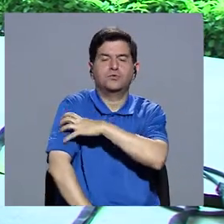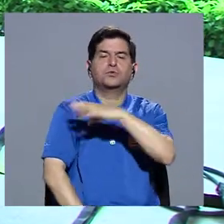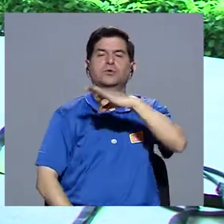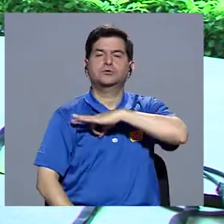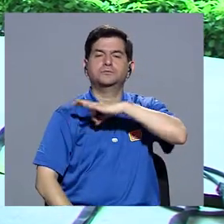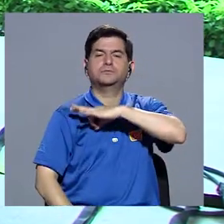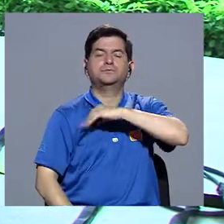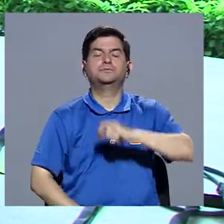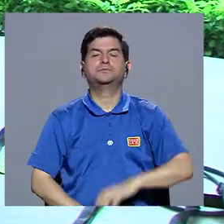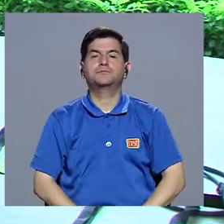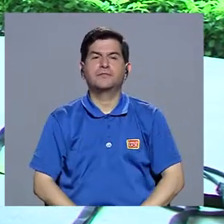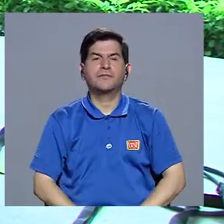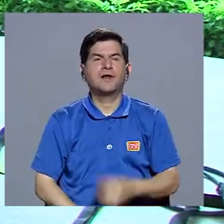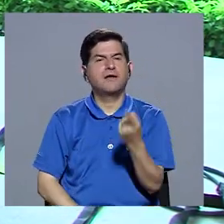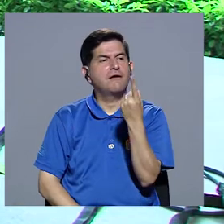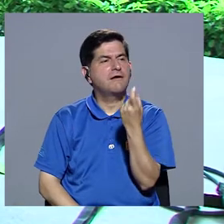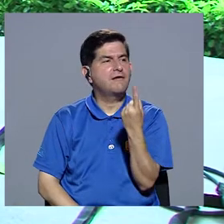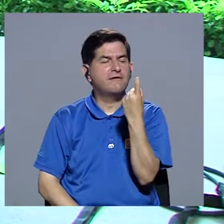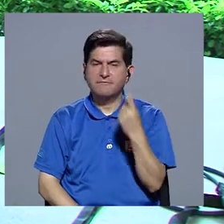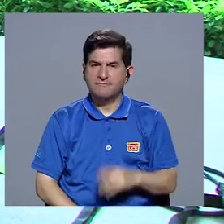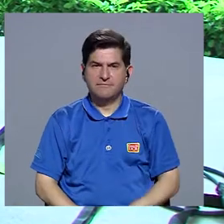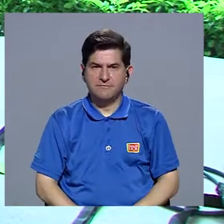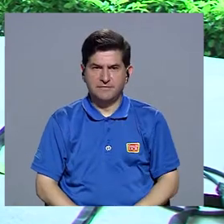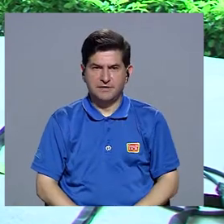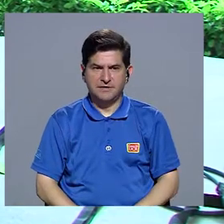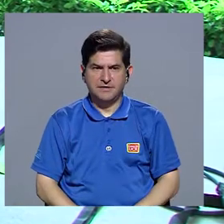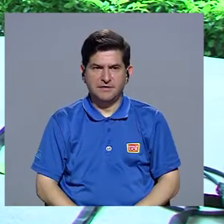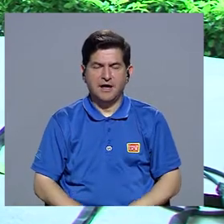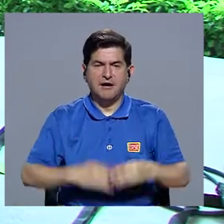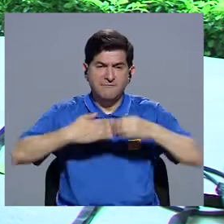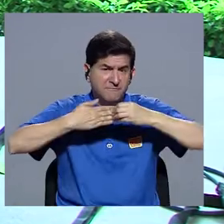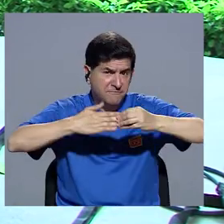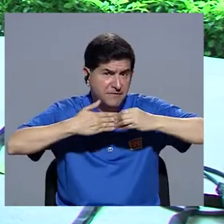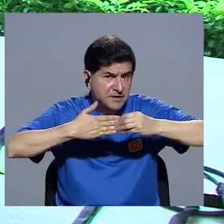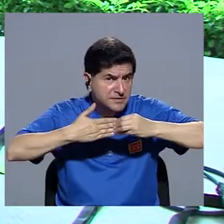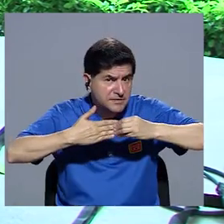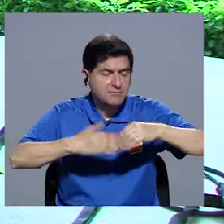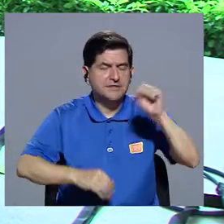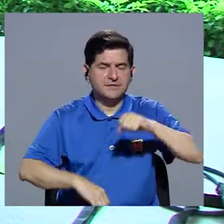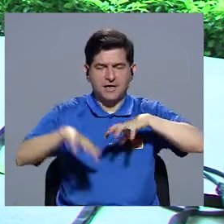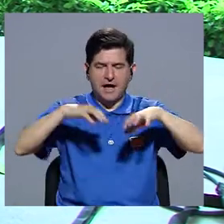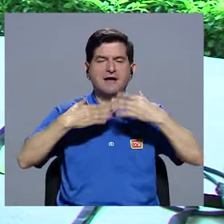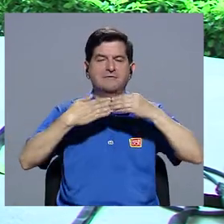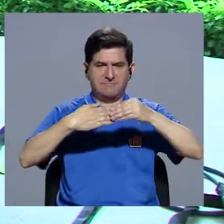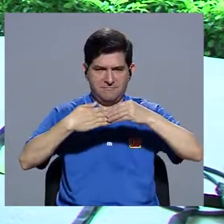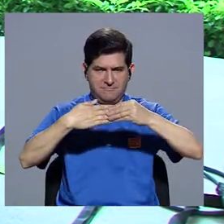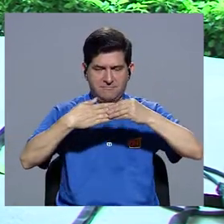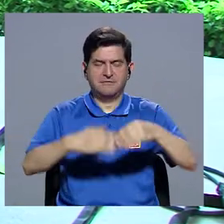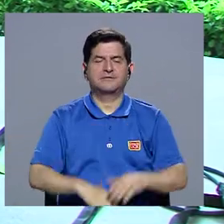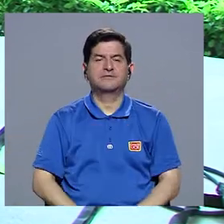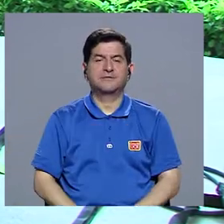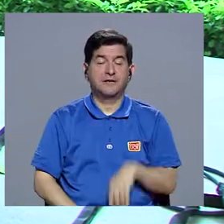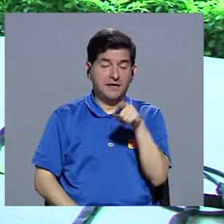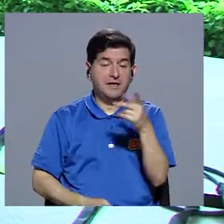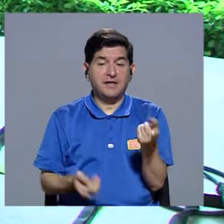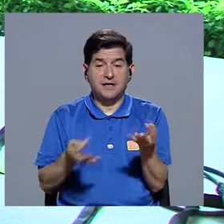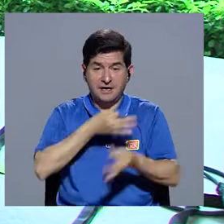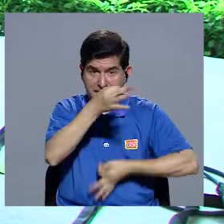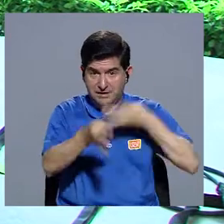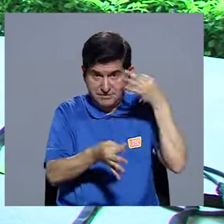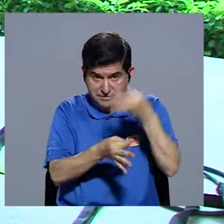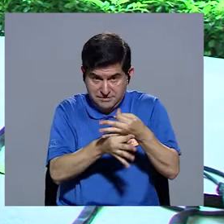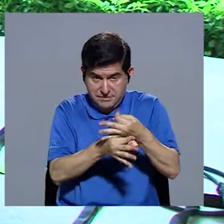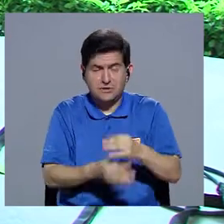Ok. Ok. Y nos quedan los ejercicios de flexibilidad. De flexibilidad, igualmente, ¿verdad? Son ejercicios que